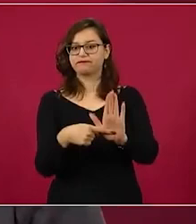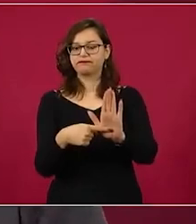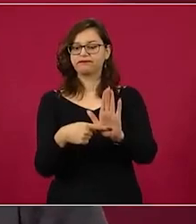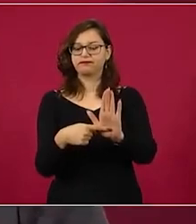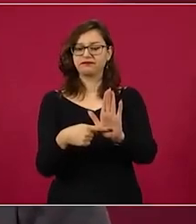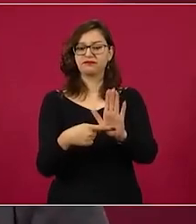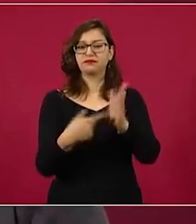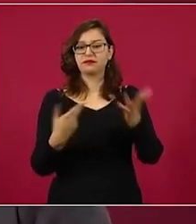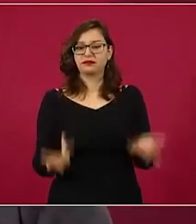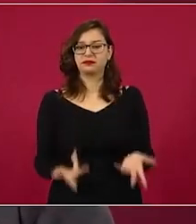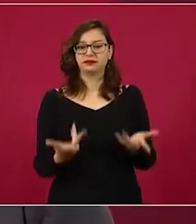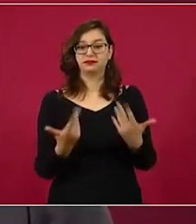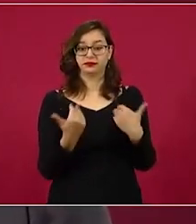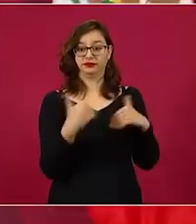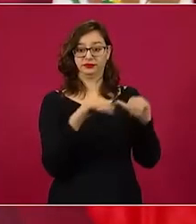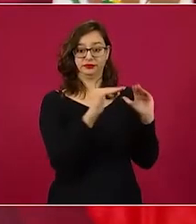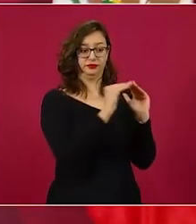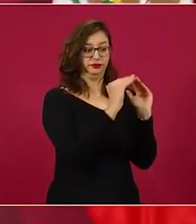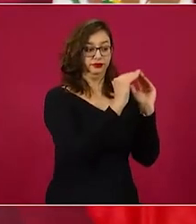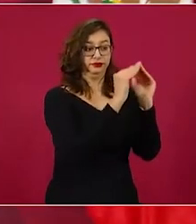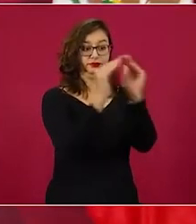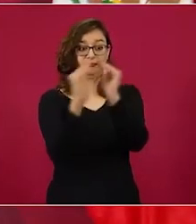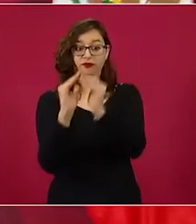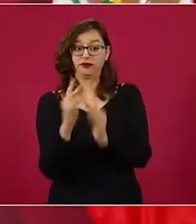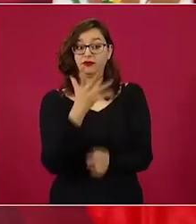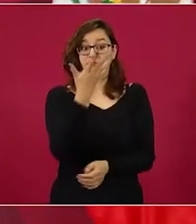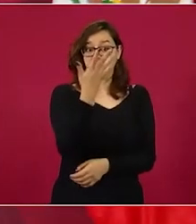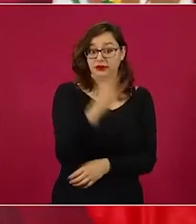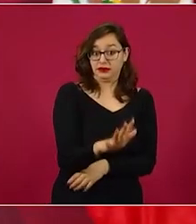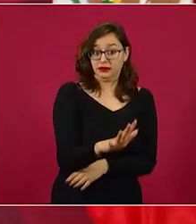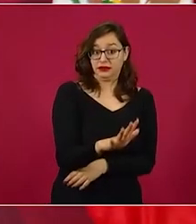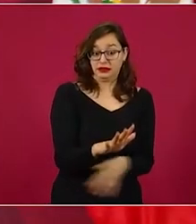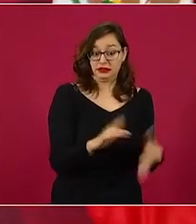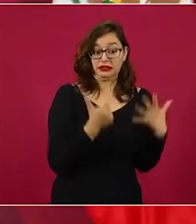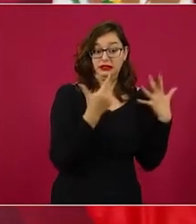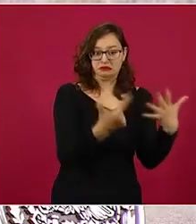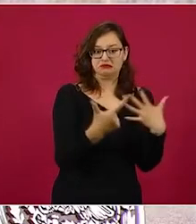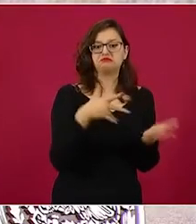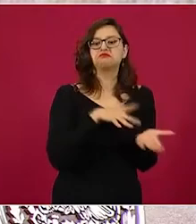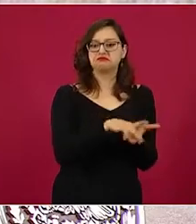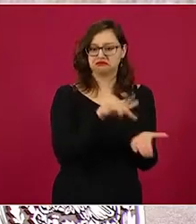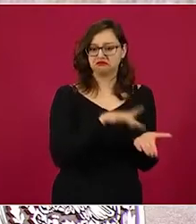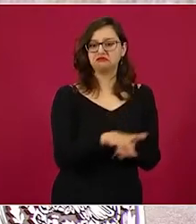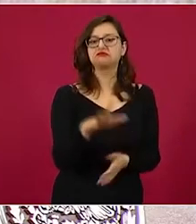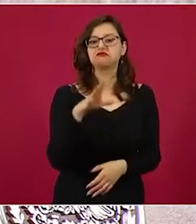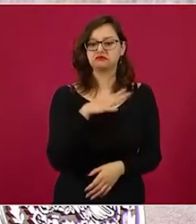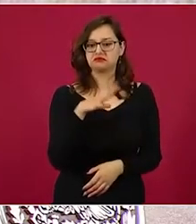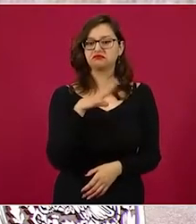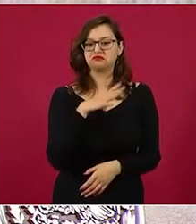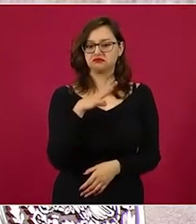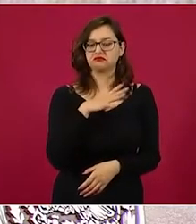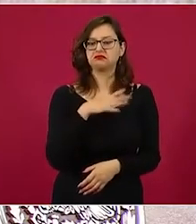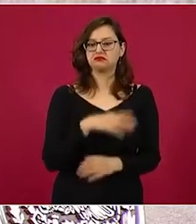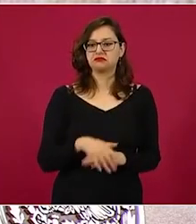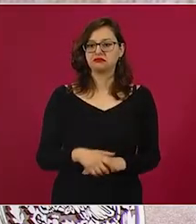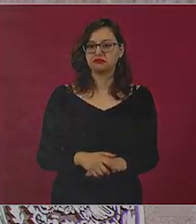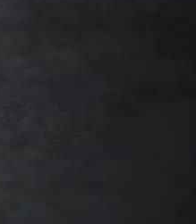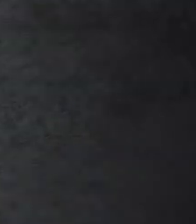10 hogares, en siete llega un apoyo del presupuesto.